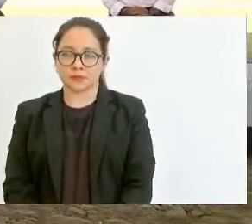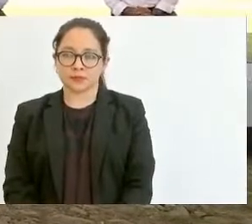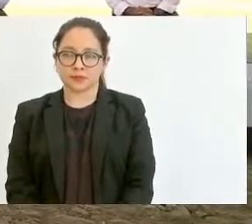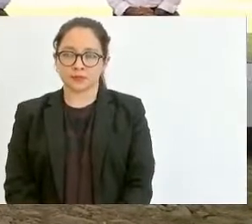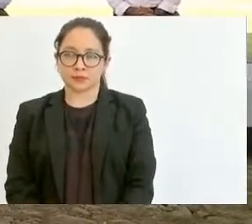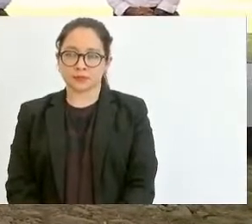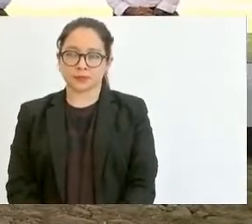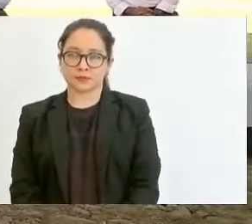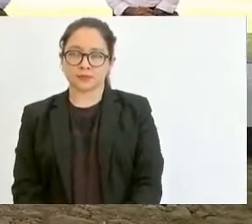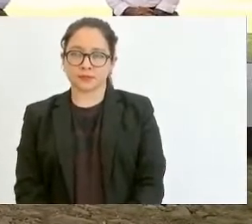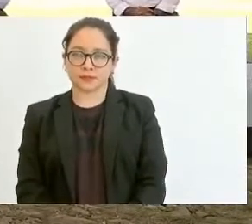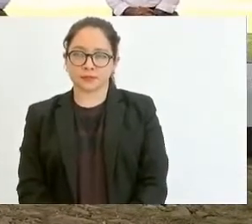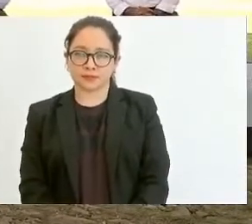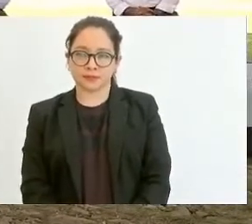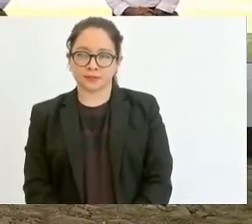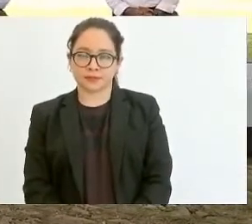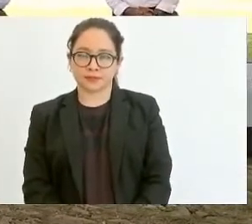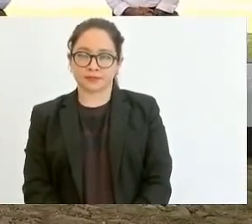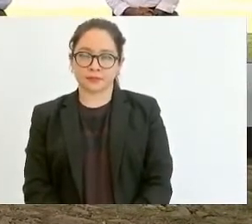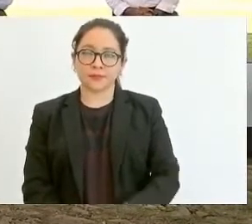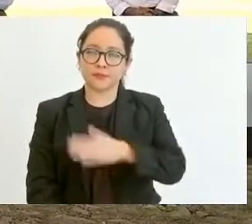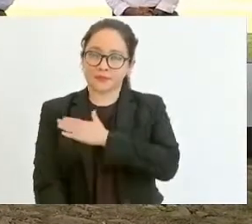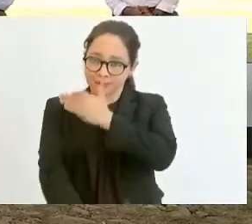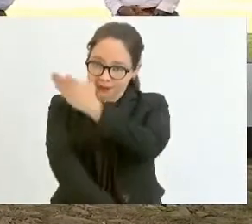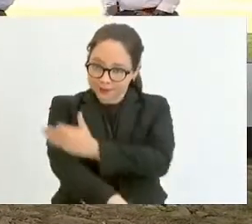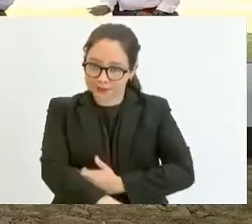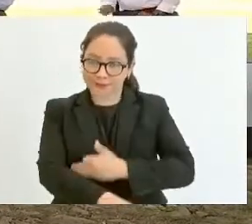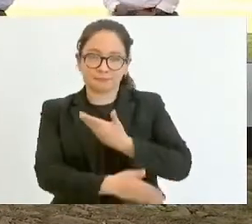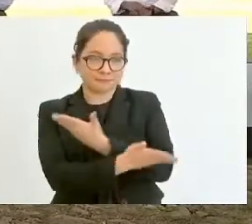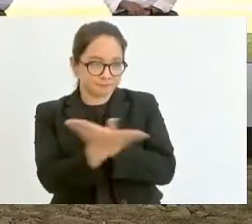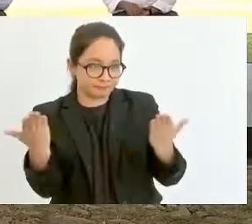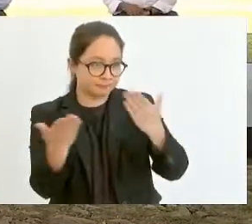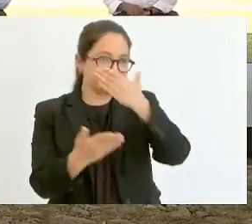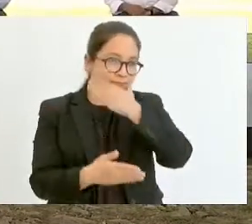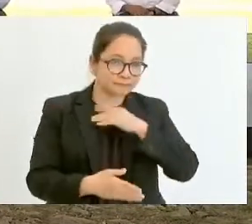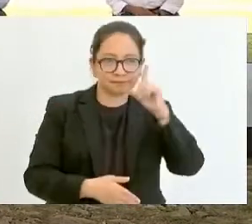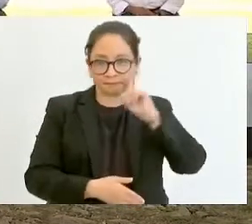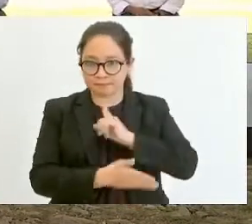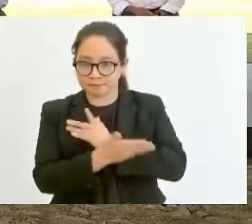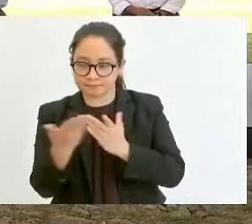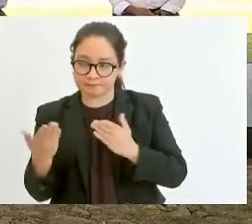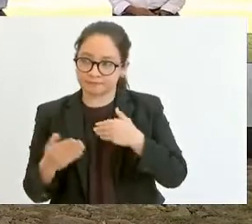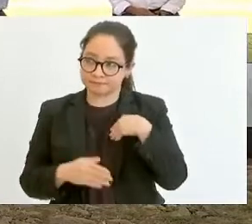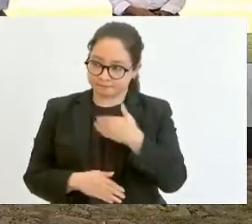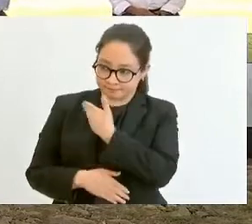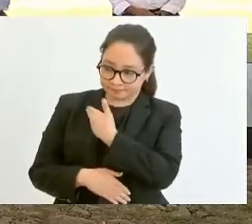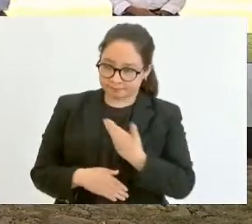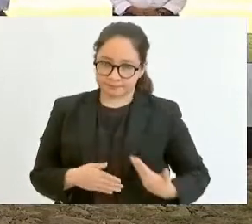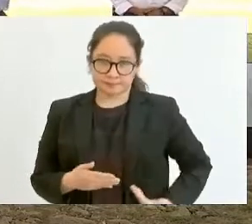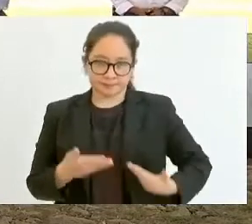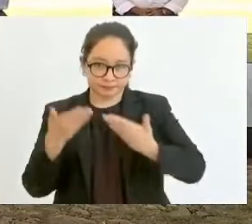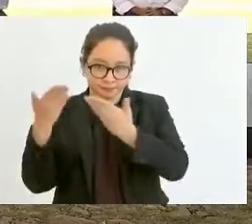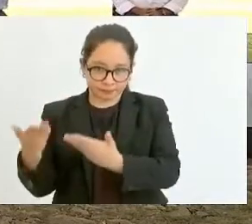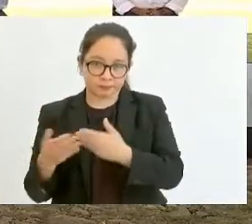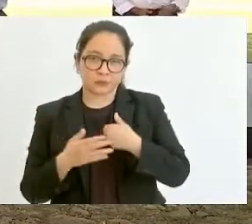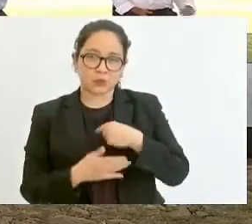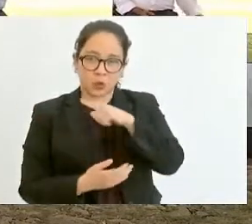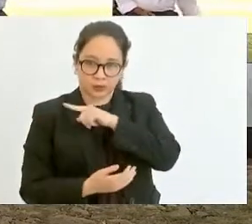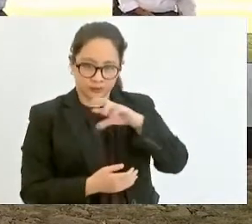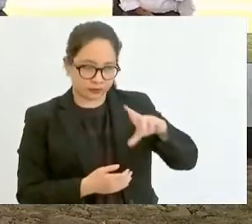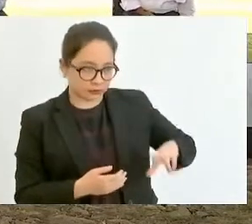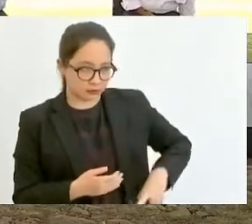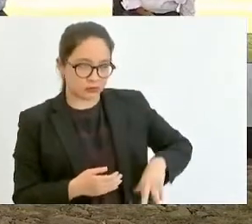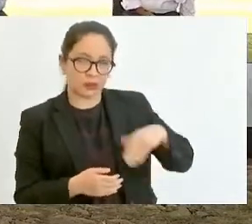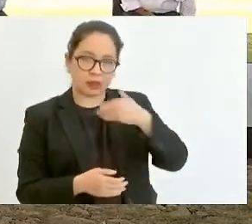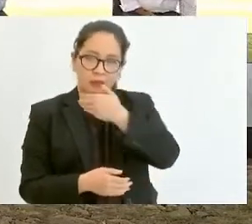Muy buenas tardes a todos, a todas. Señor Presidente, señor Gobernador, señora Presidenta Municipal,